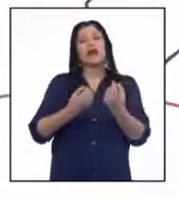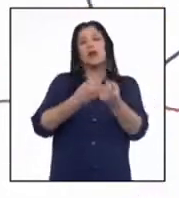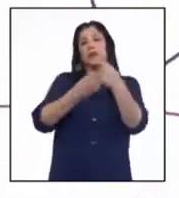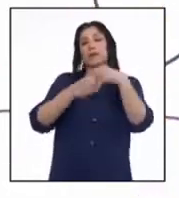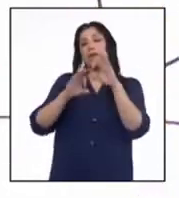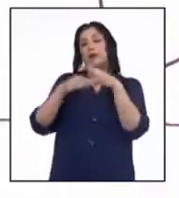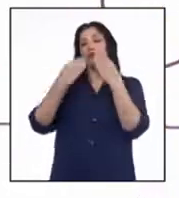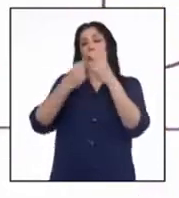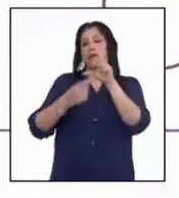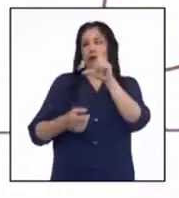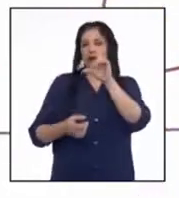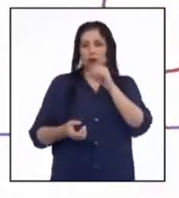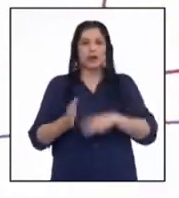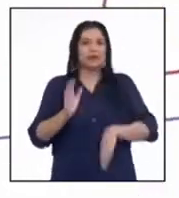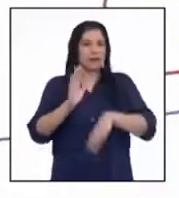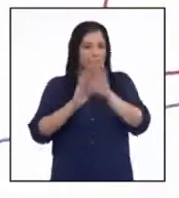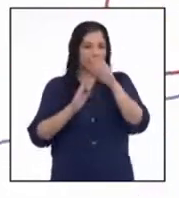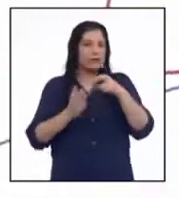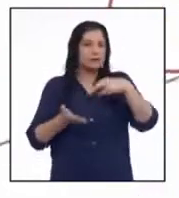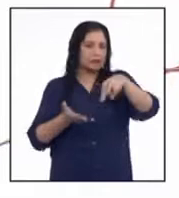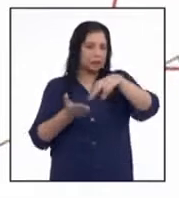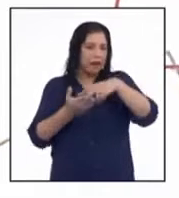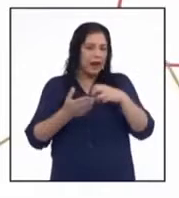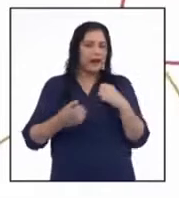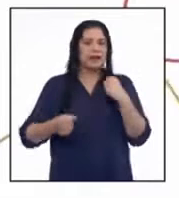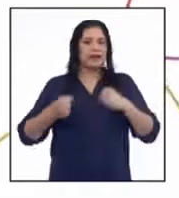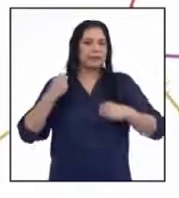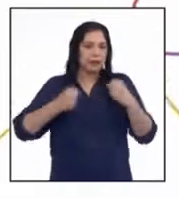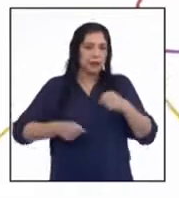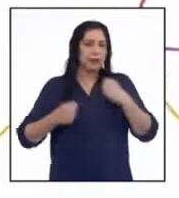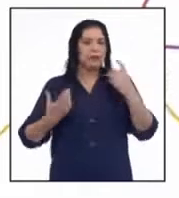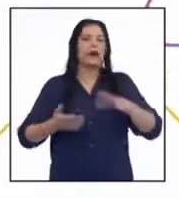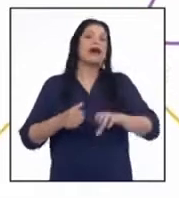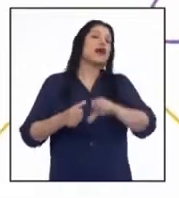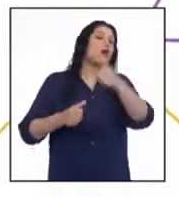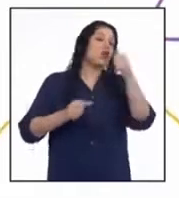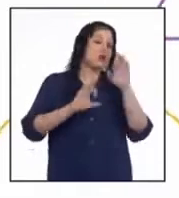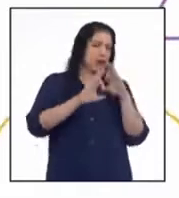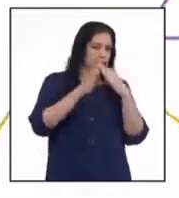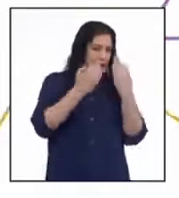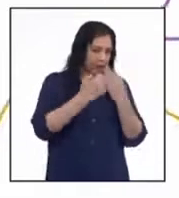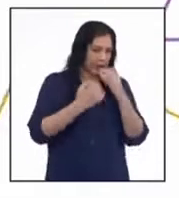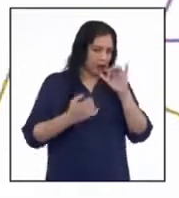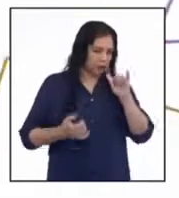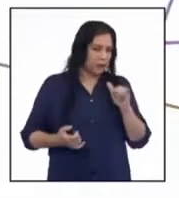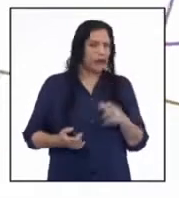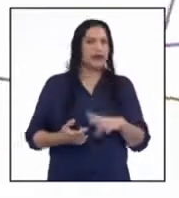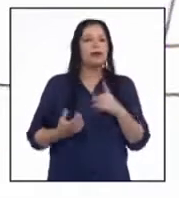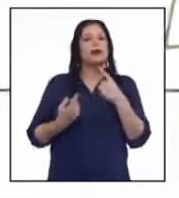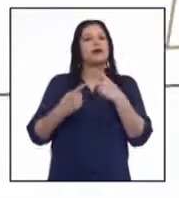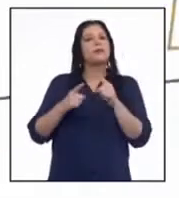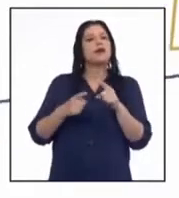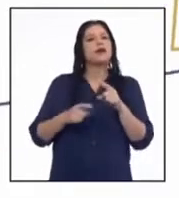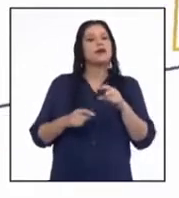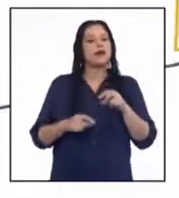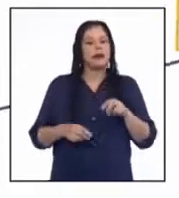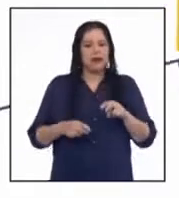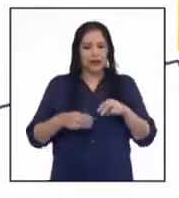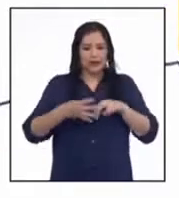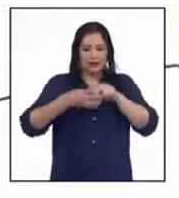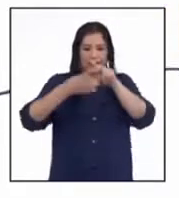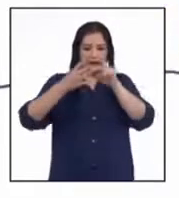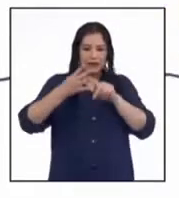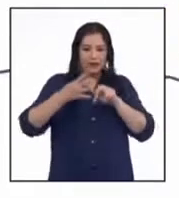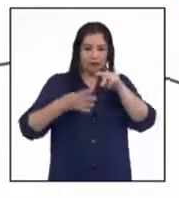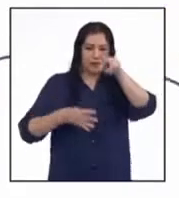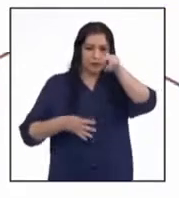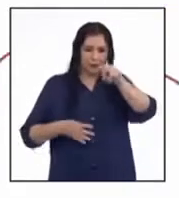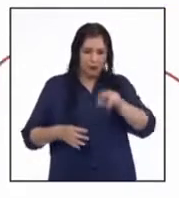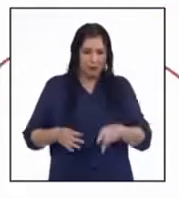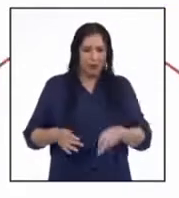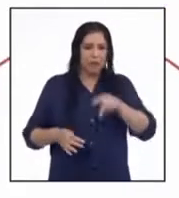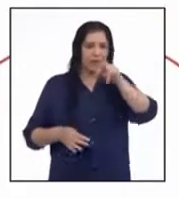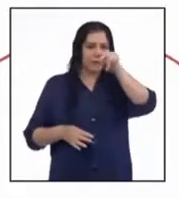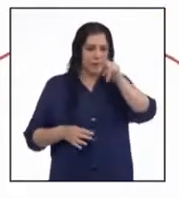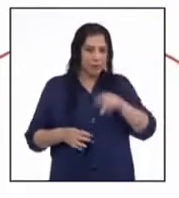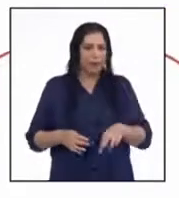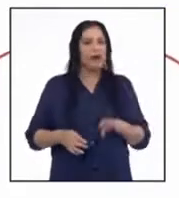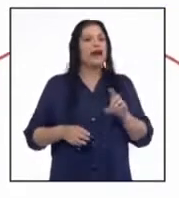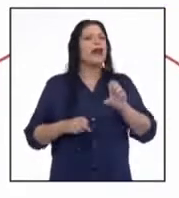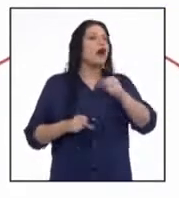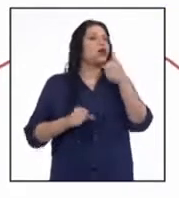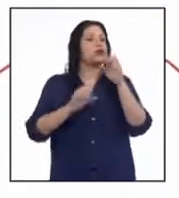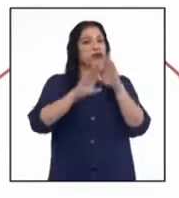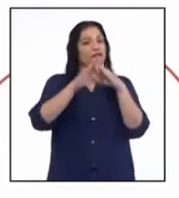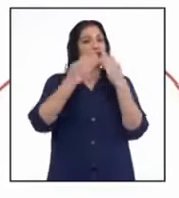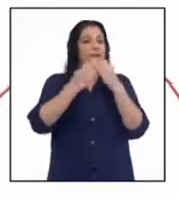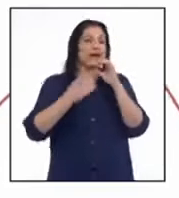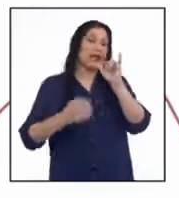de la familia López realizan más estas actividades que los miembros de la familia Yupanqui. Más bien, en el caso de subir y bajar escaleras, son por el contrario los